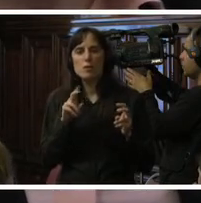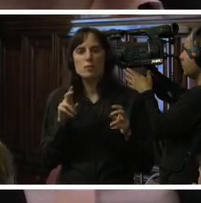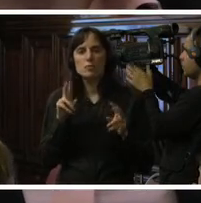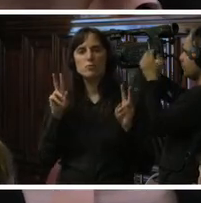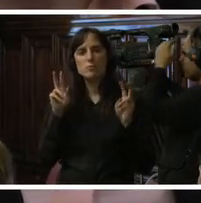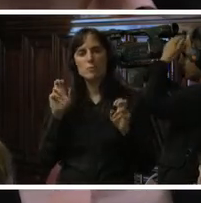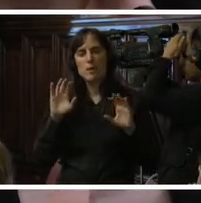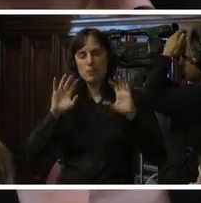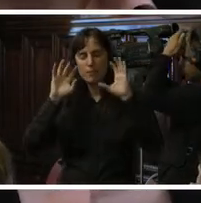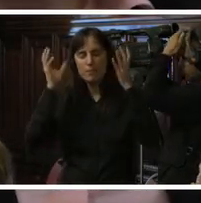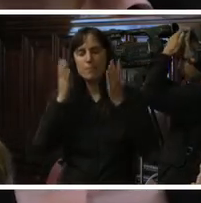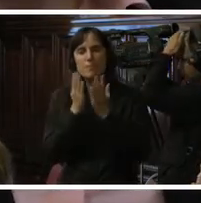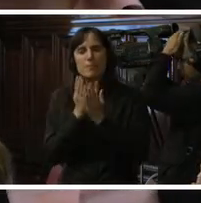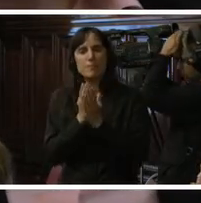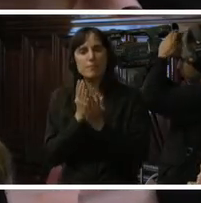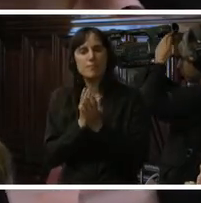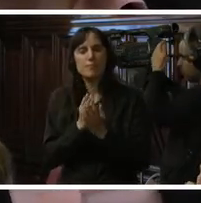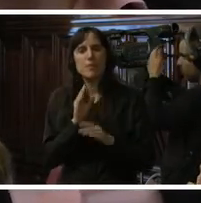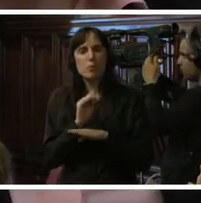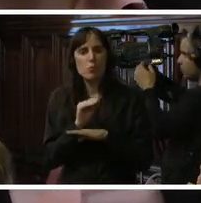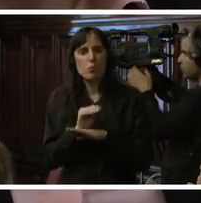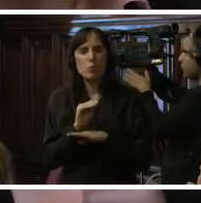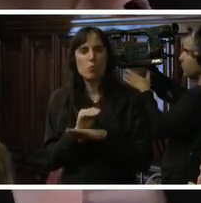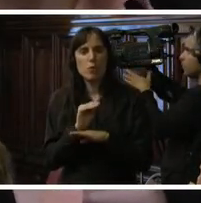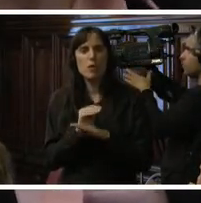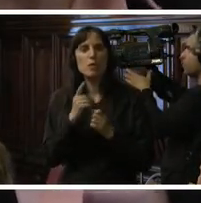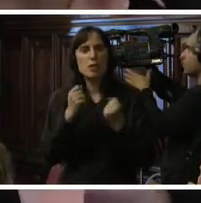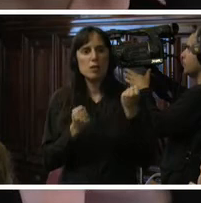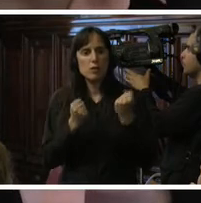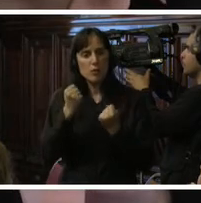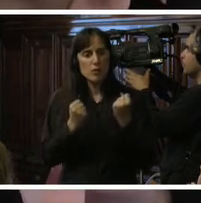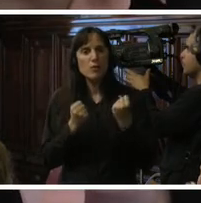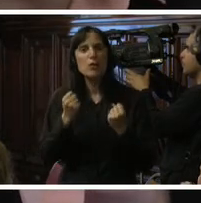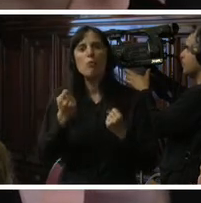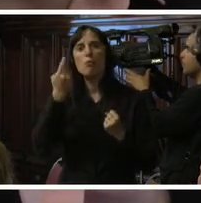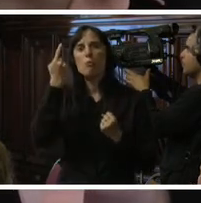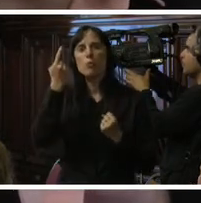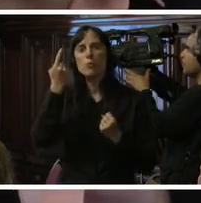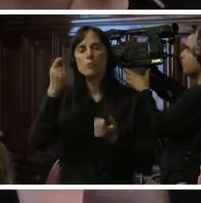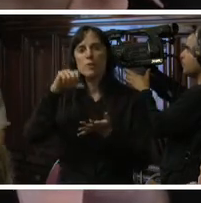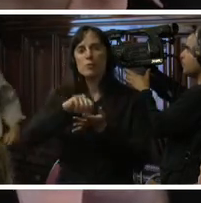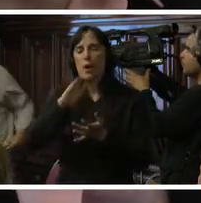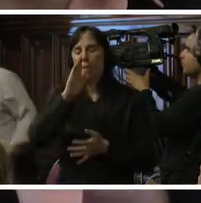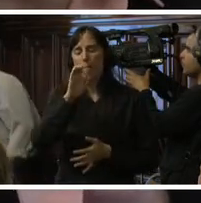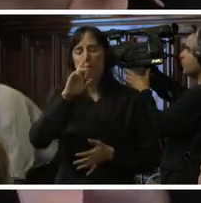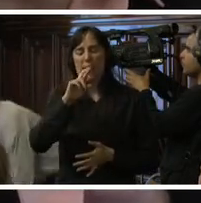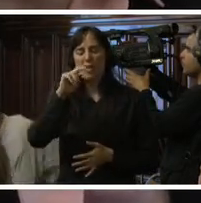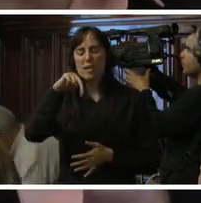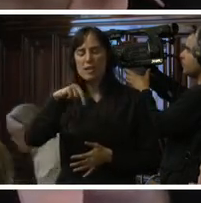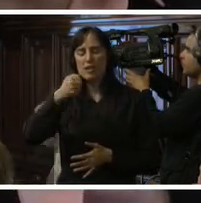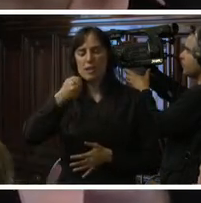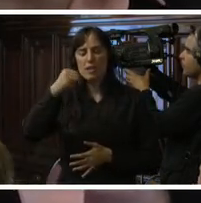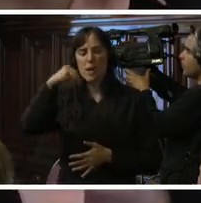económicos culturales económicos y una de ellas es en Pernambuco donde hay un relato sobre las